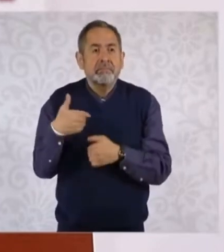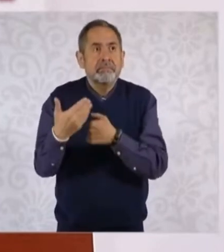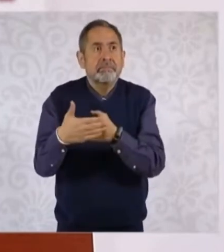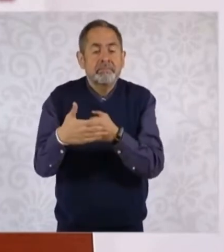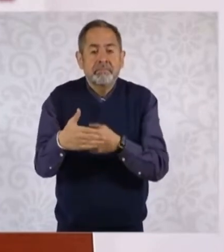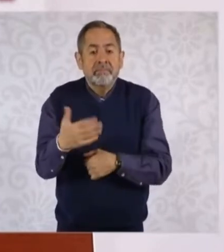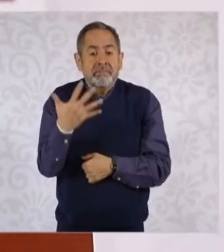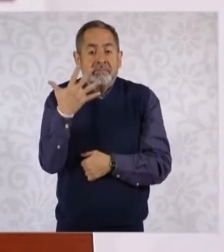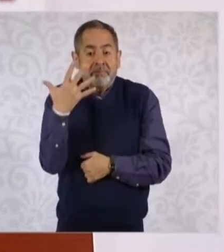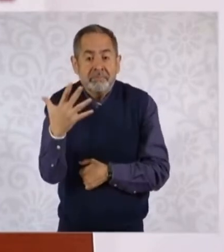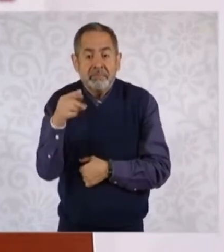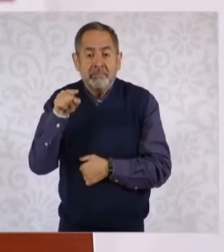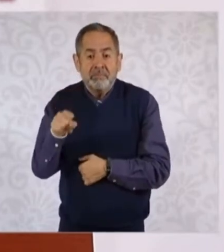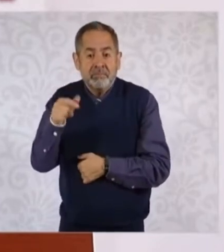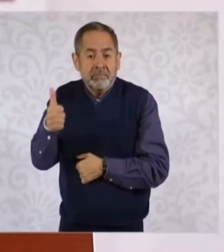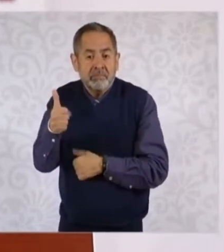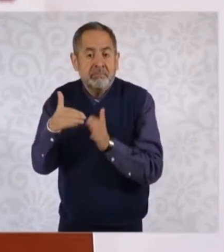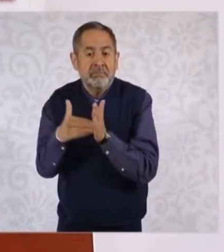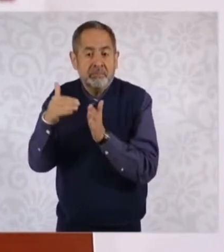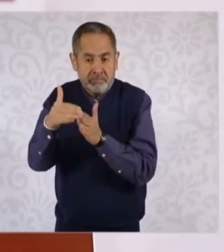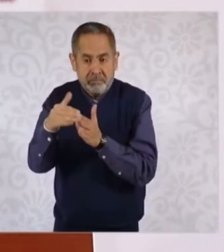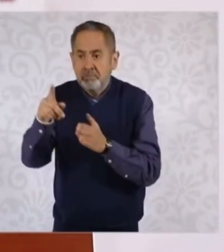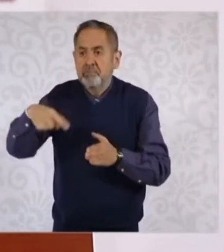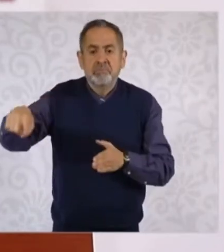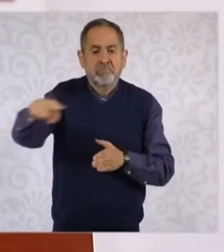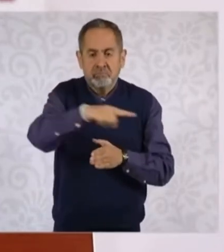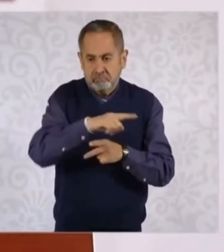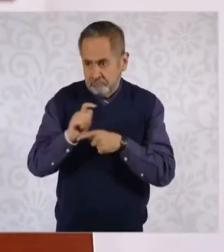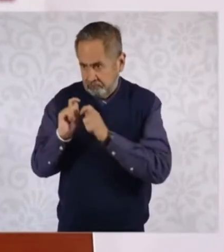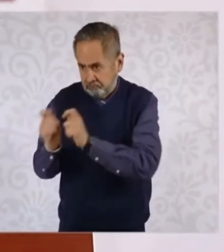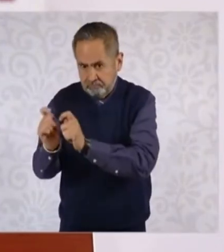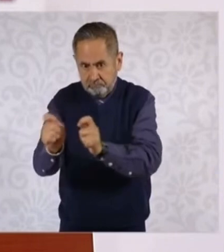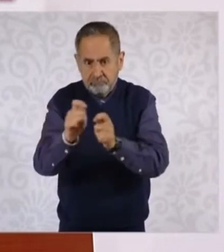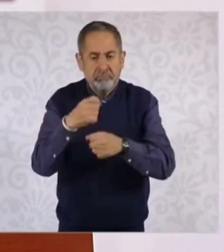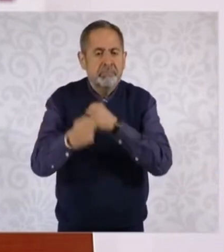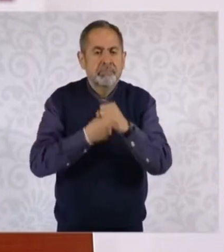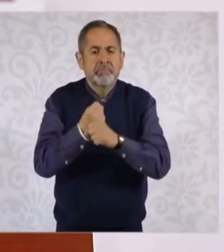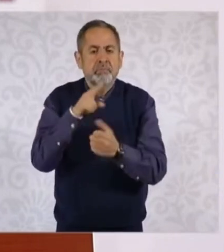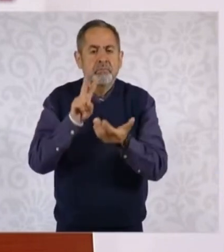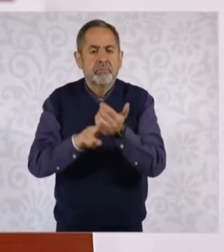.6 millones de beneficiarios en el 2025.